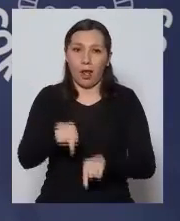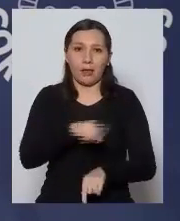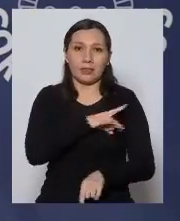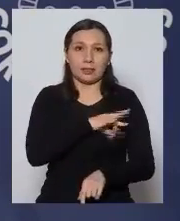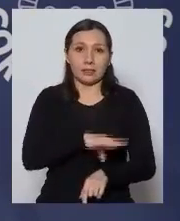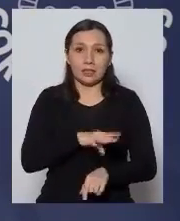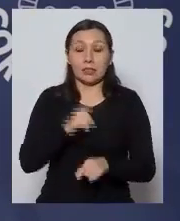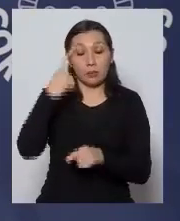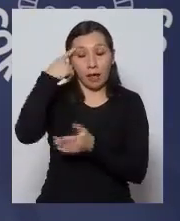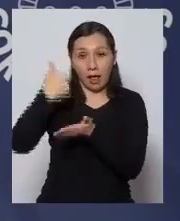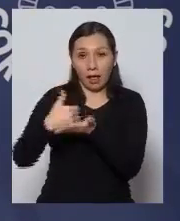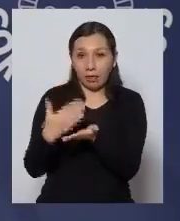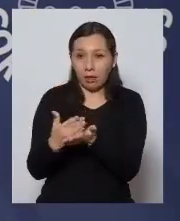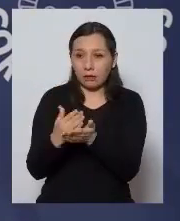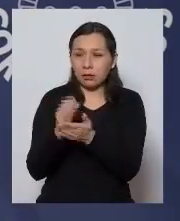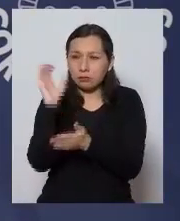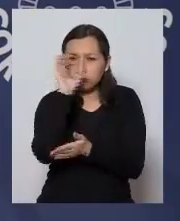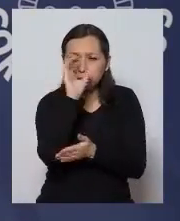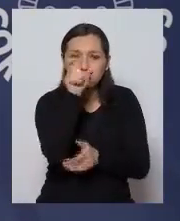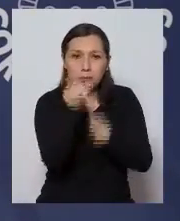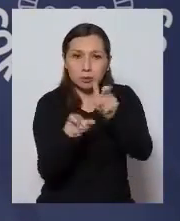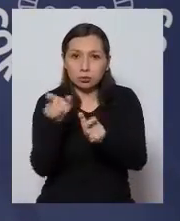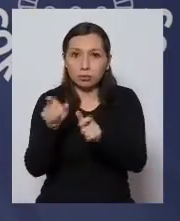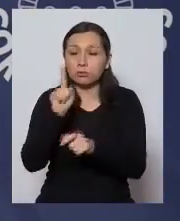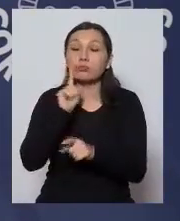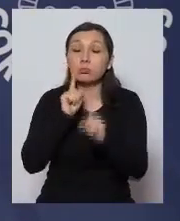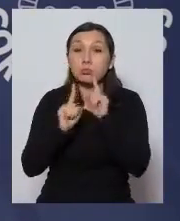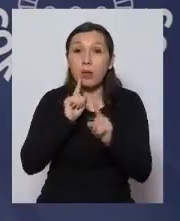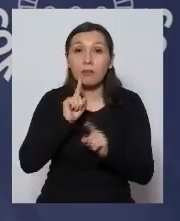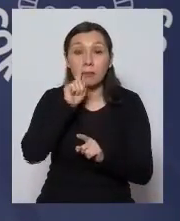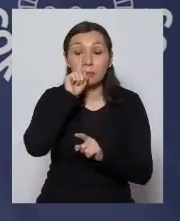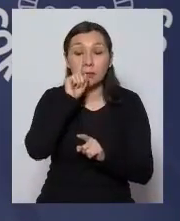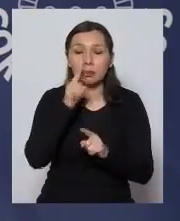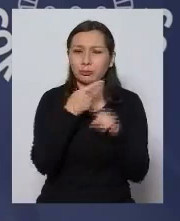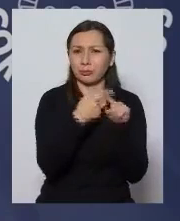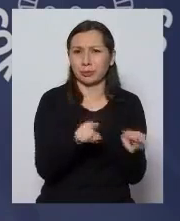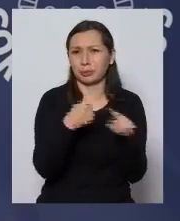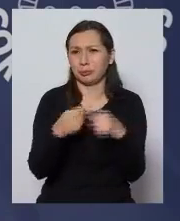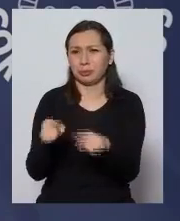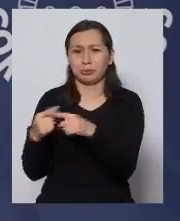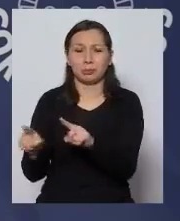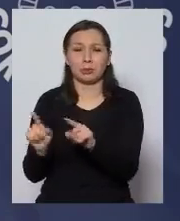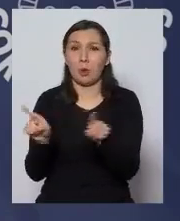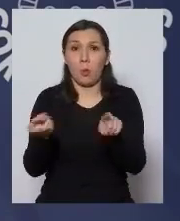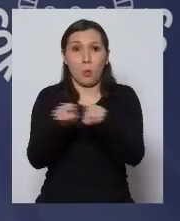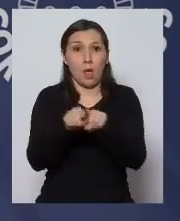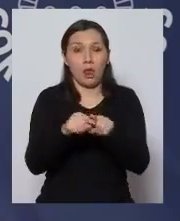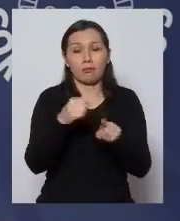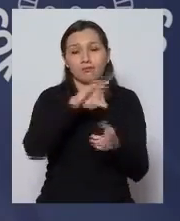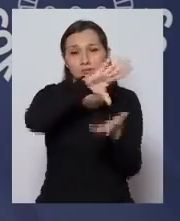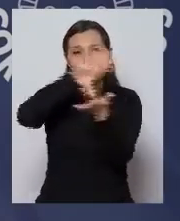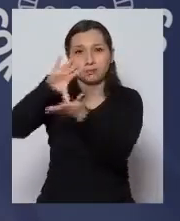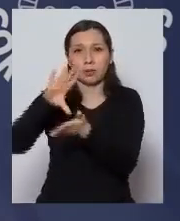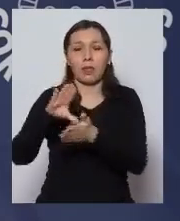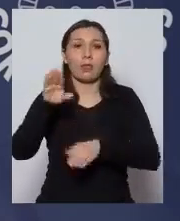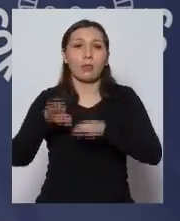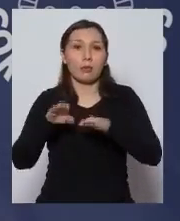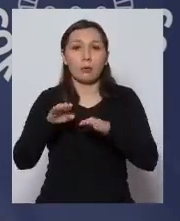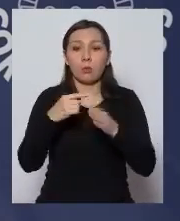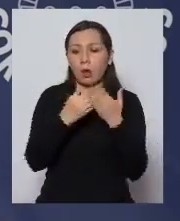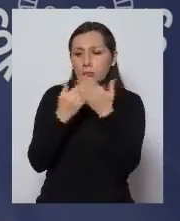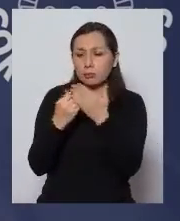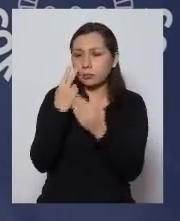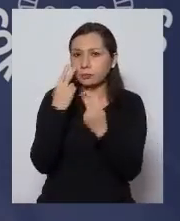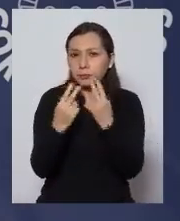y las estrategias de testeo de PCR es muy diversa en los países según uno los